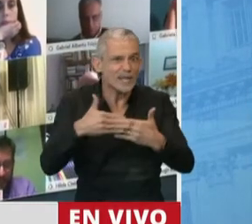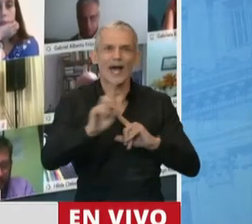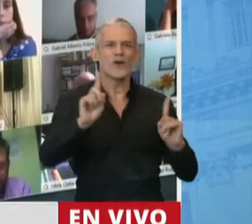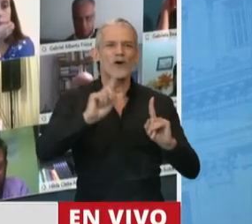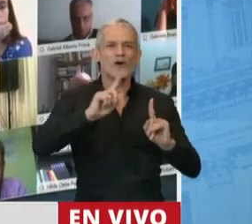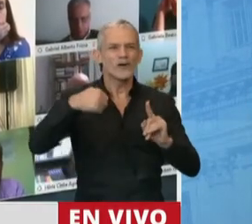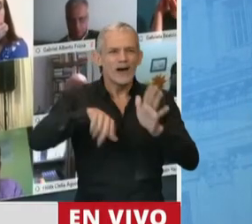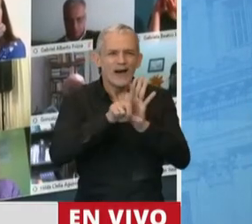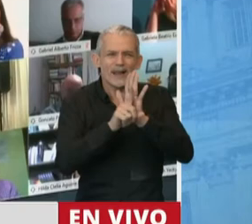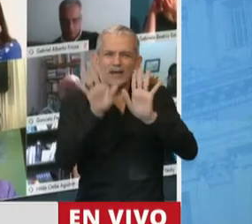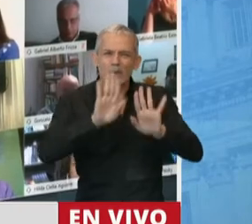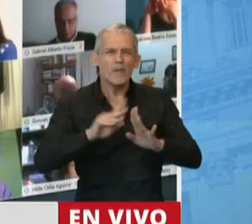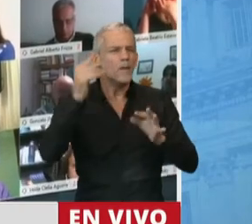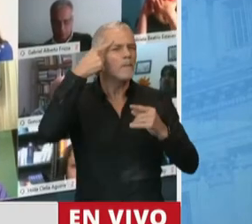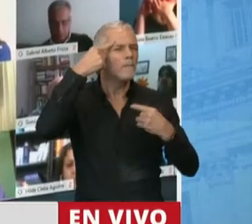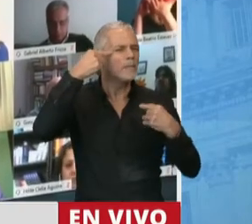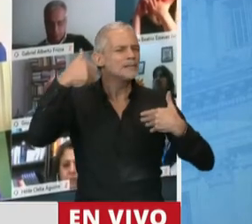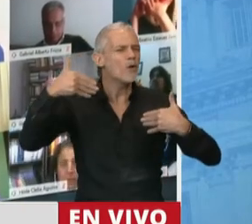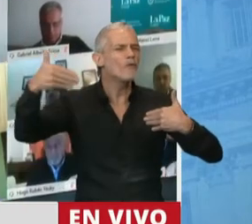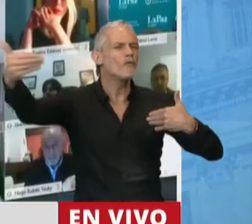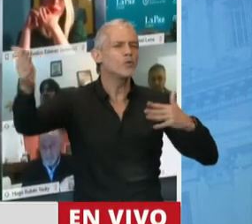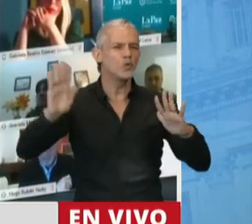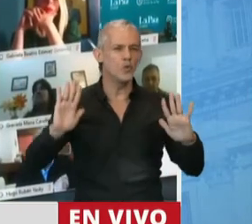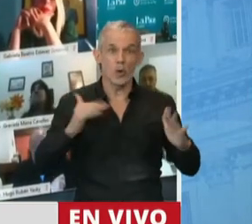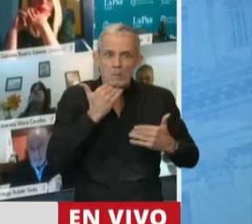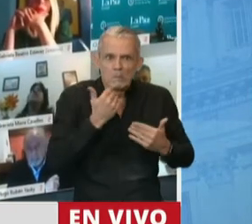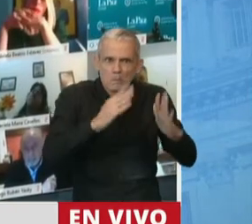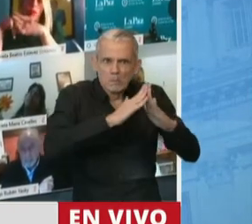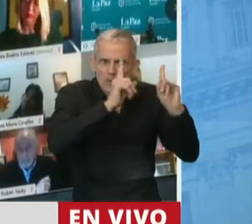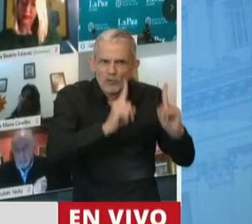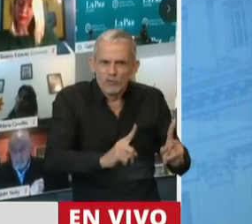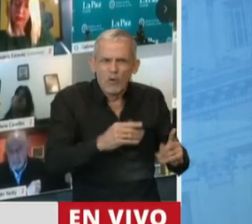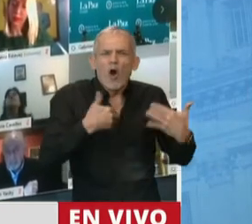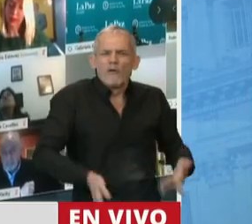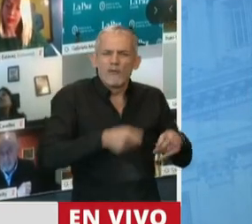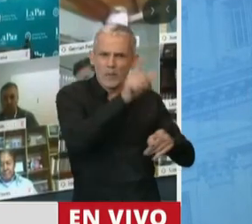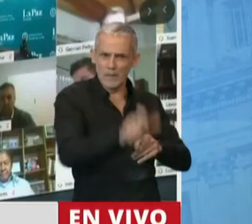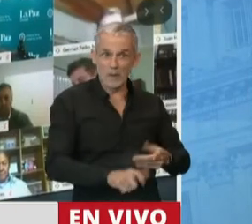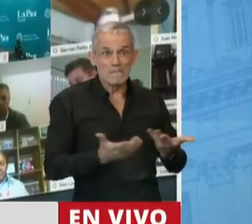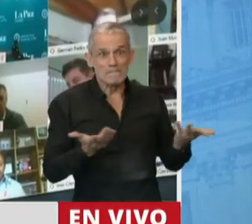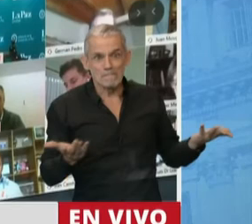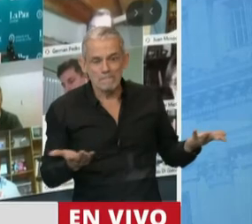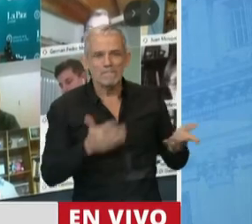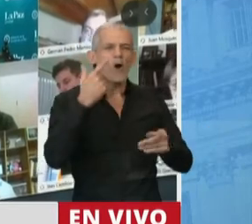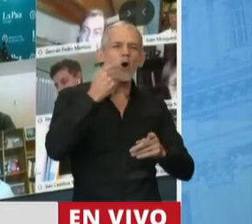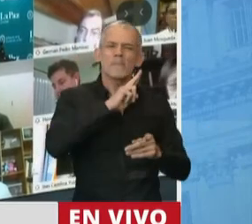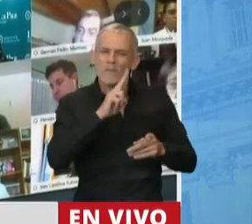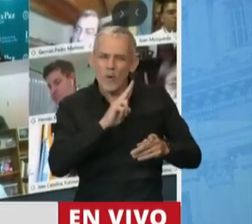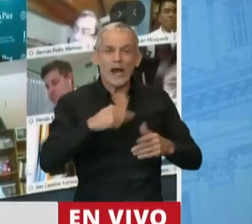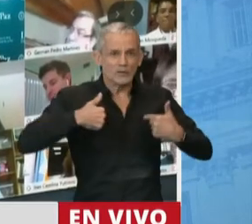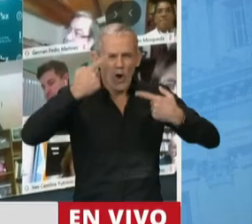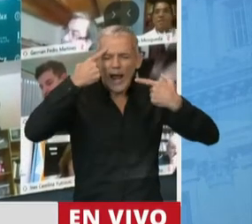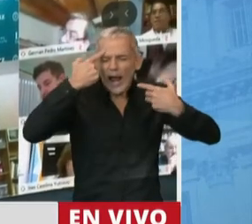mirando el futuro. Y estoy convencida de que trabajadoras y